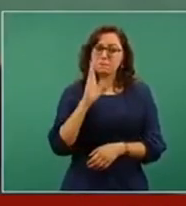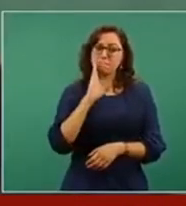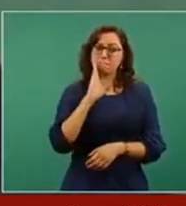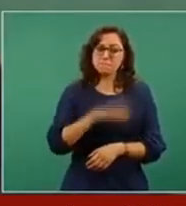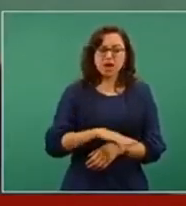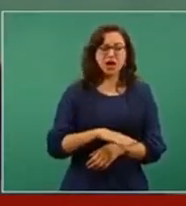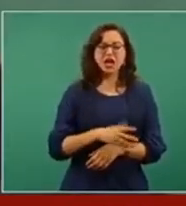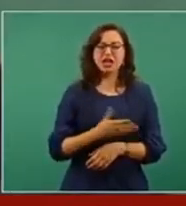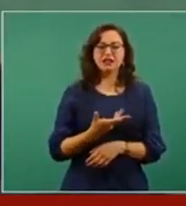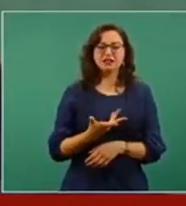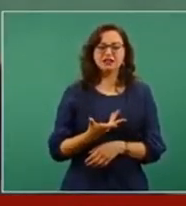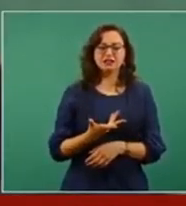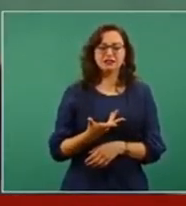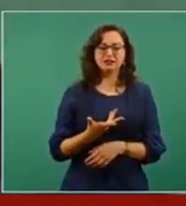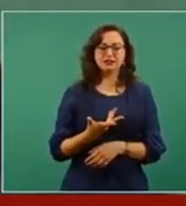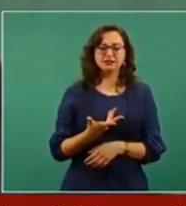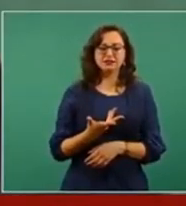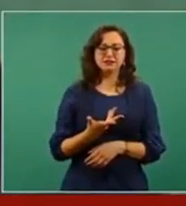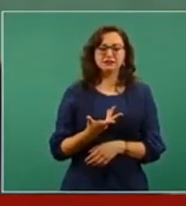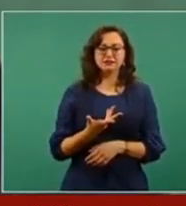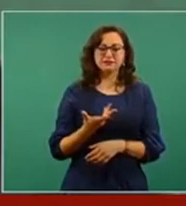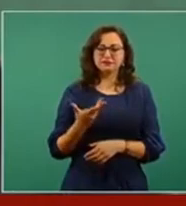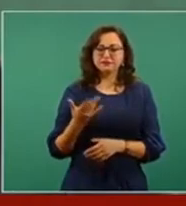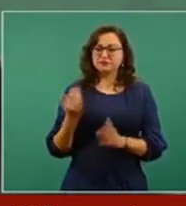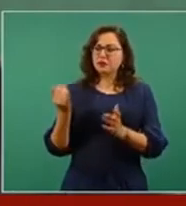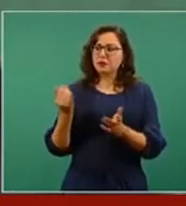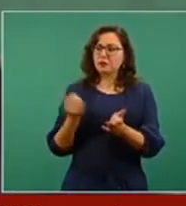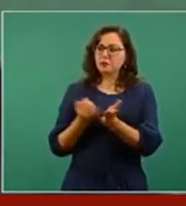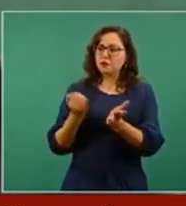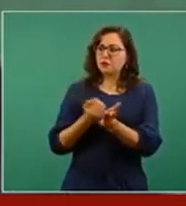del presupuesto.